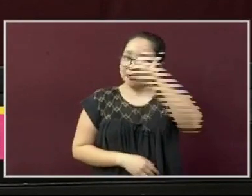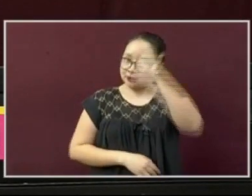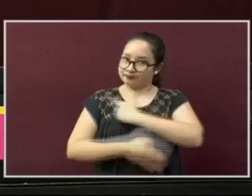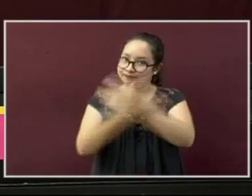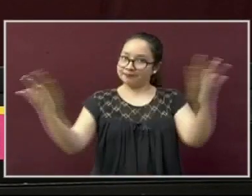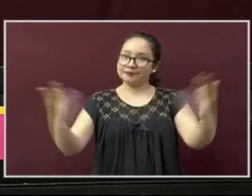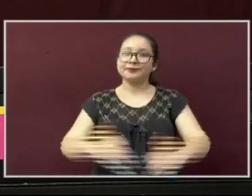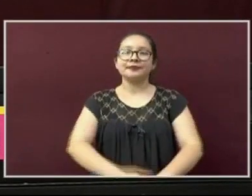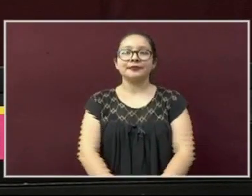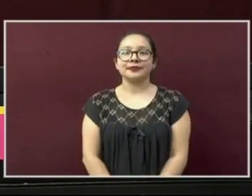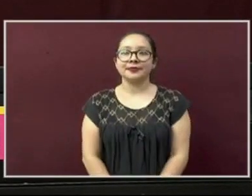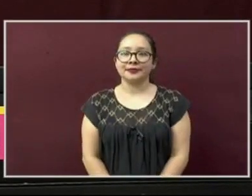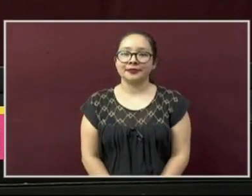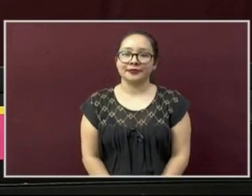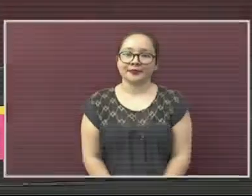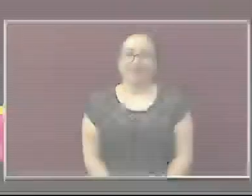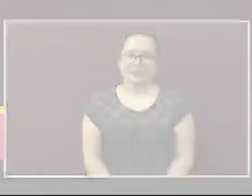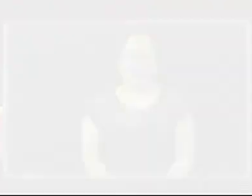pero muy buenas noches.